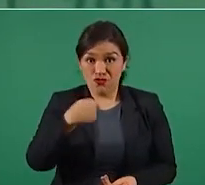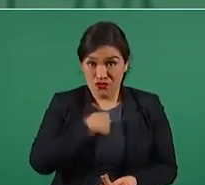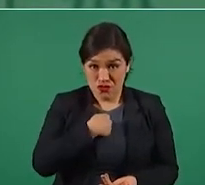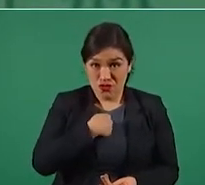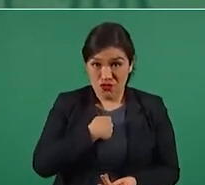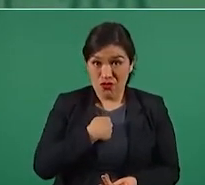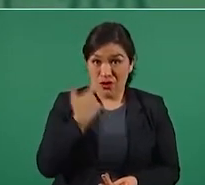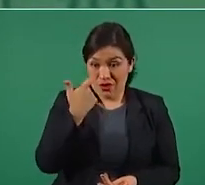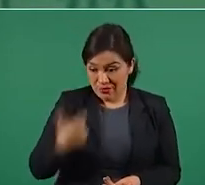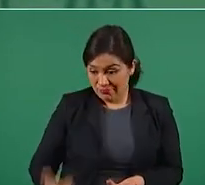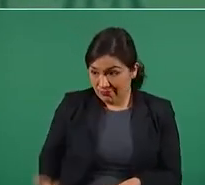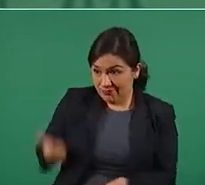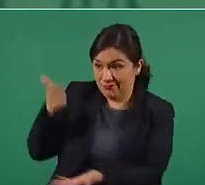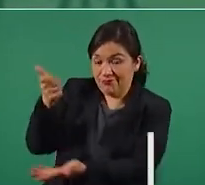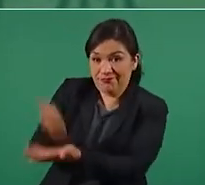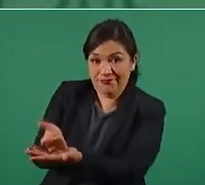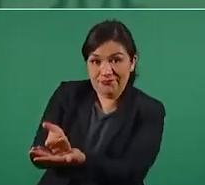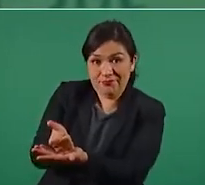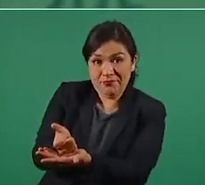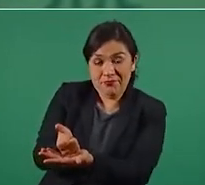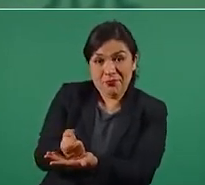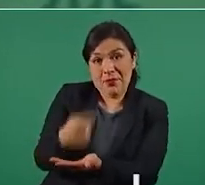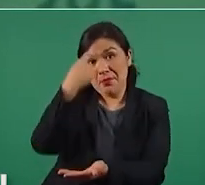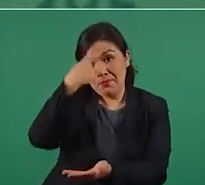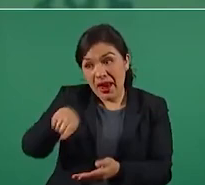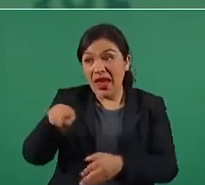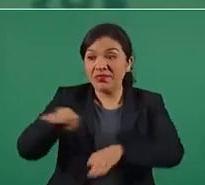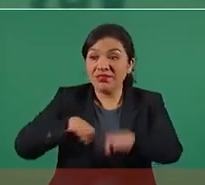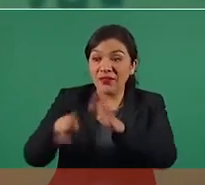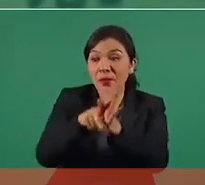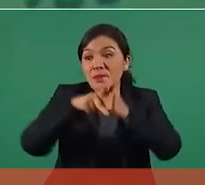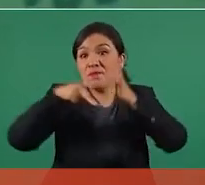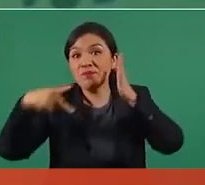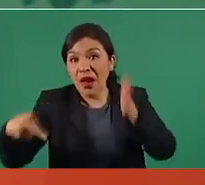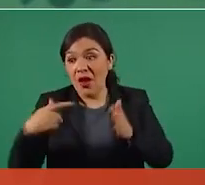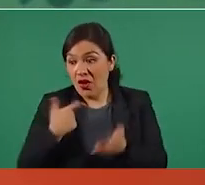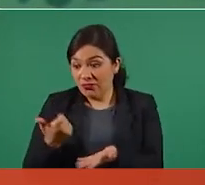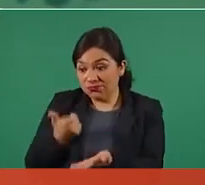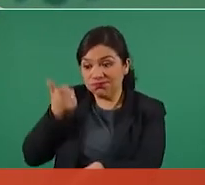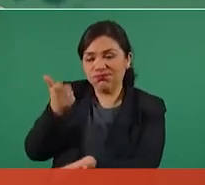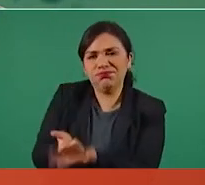dinero en publicidad a su periódico.